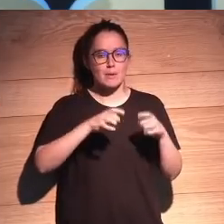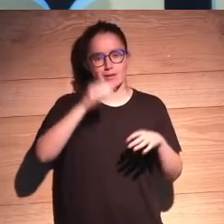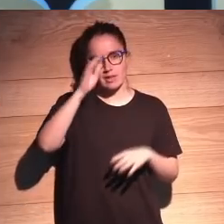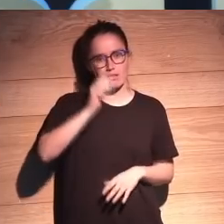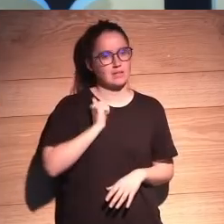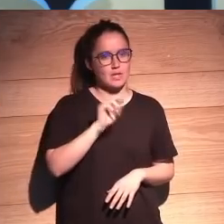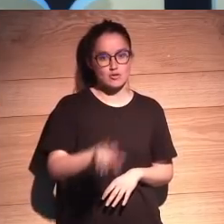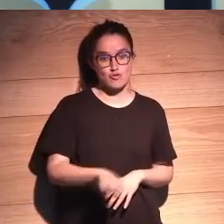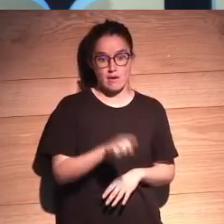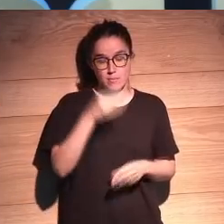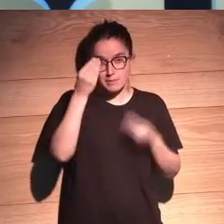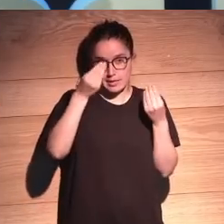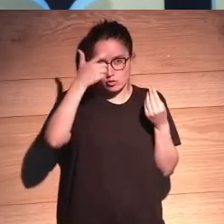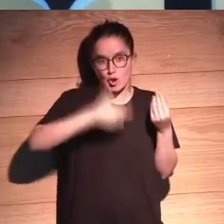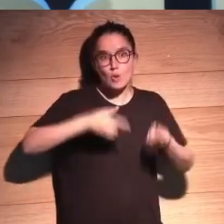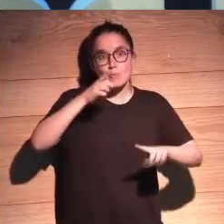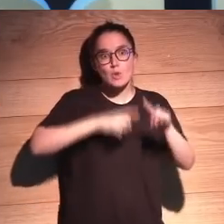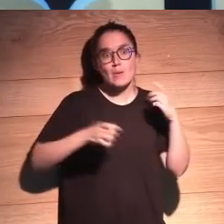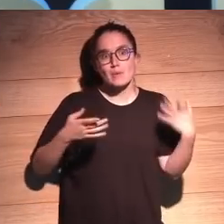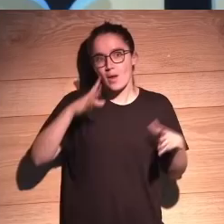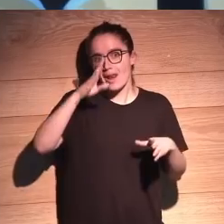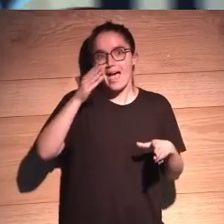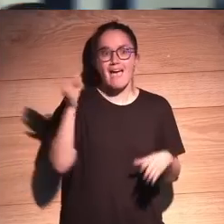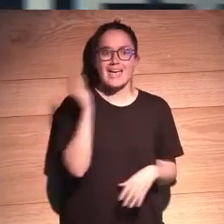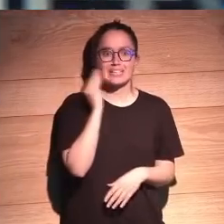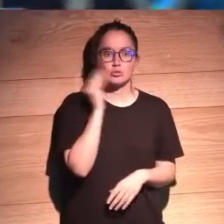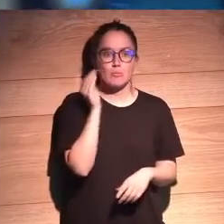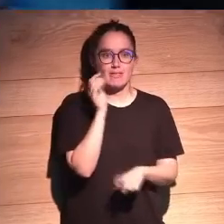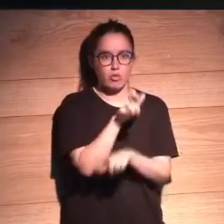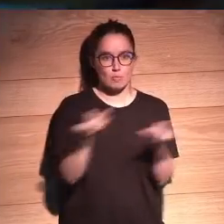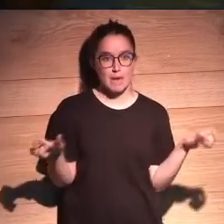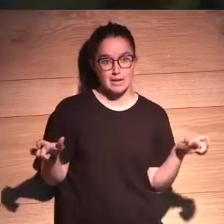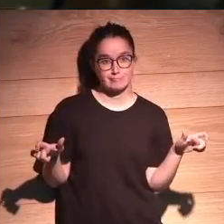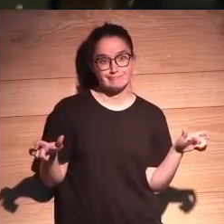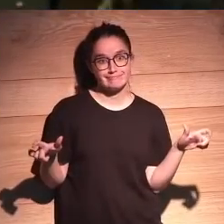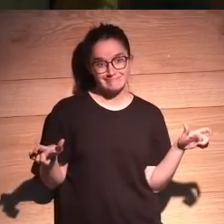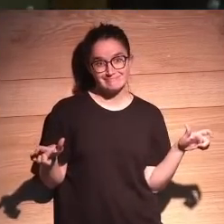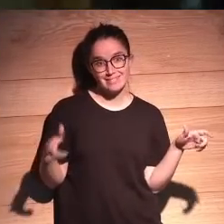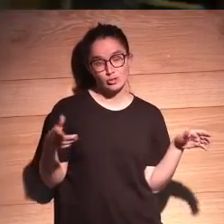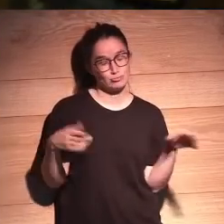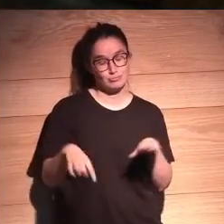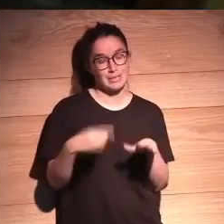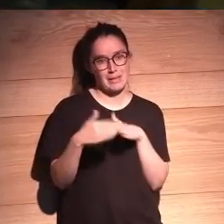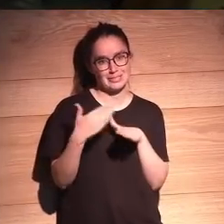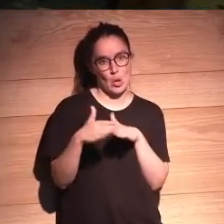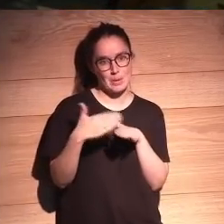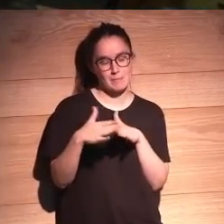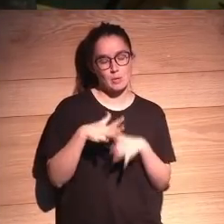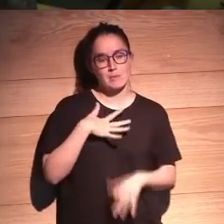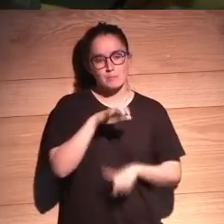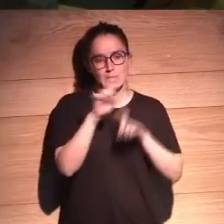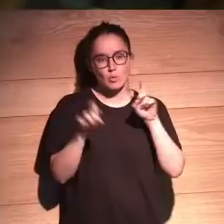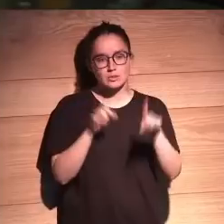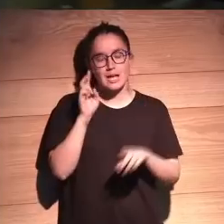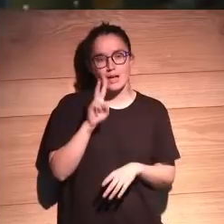inteligencia artificial, pienso yo, el problema es la estupidez humana y de esa tenemos mucho pero bueno, mi pregunta porque